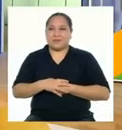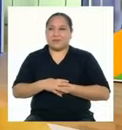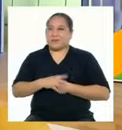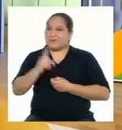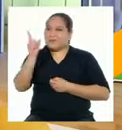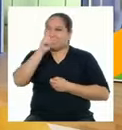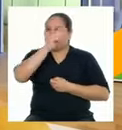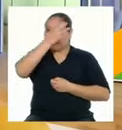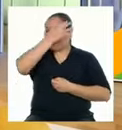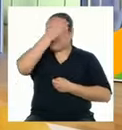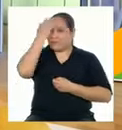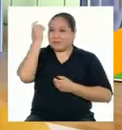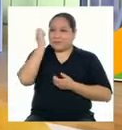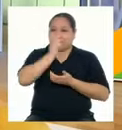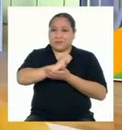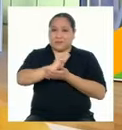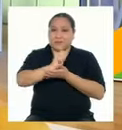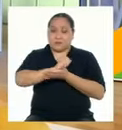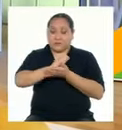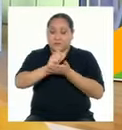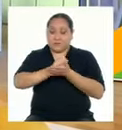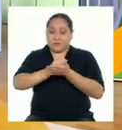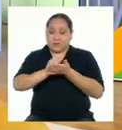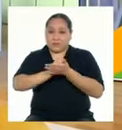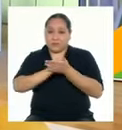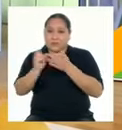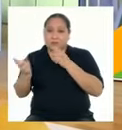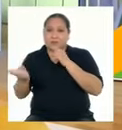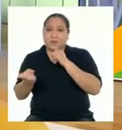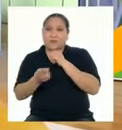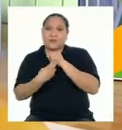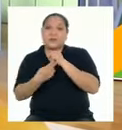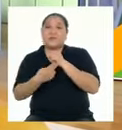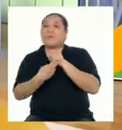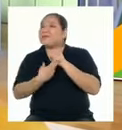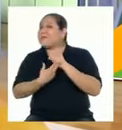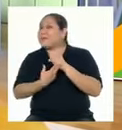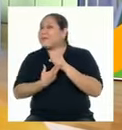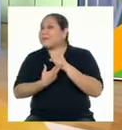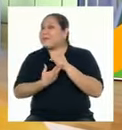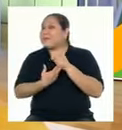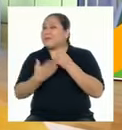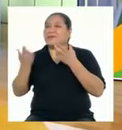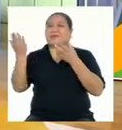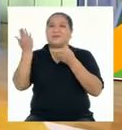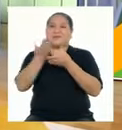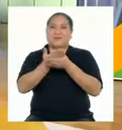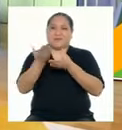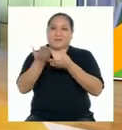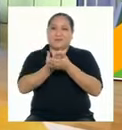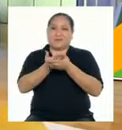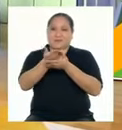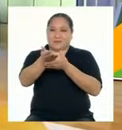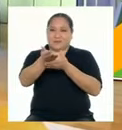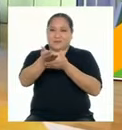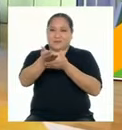No olvides De registrar Todo lo aprendido En Tu portafolio Chau Chau